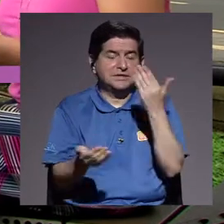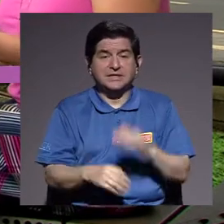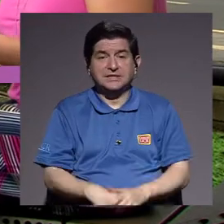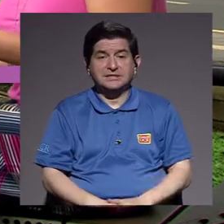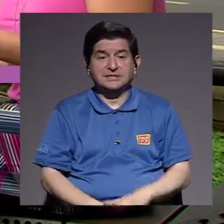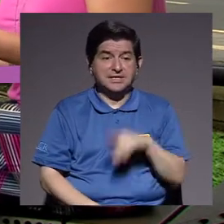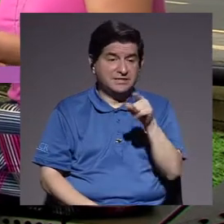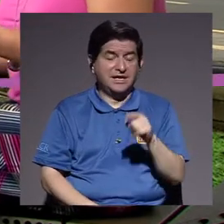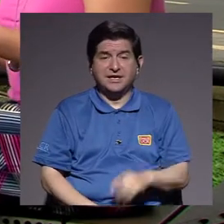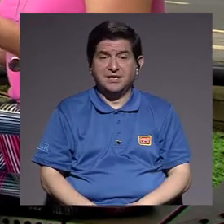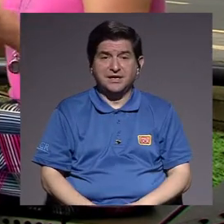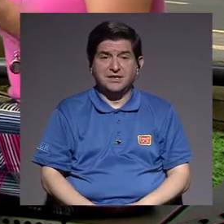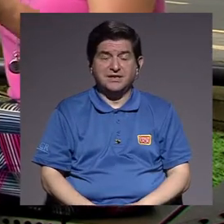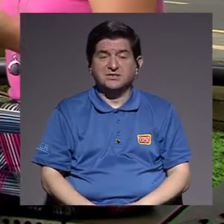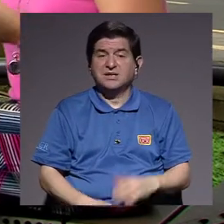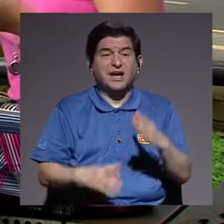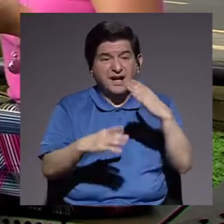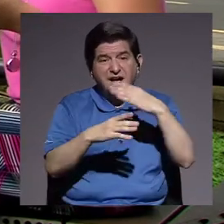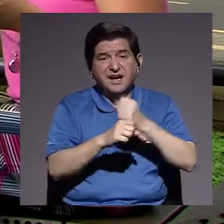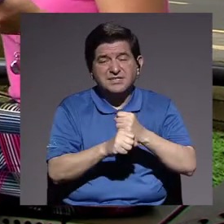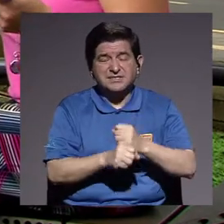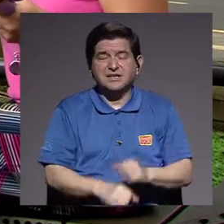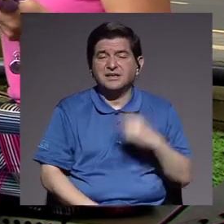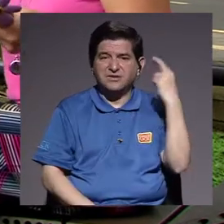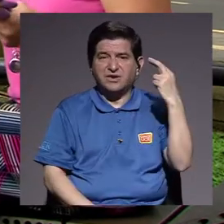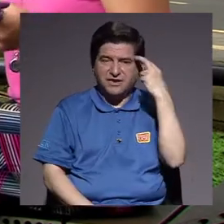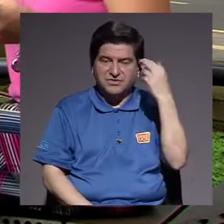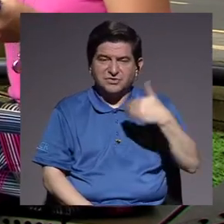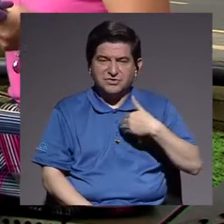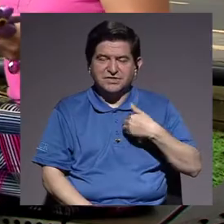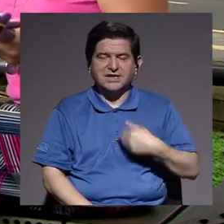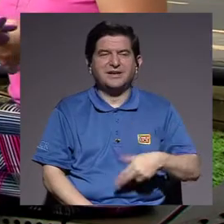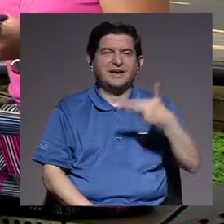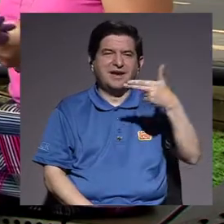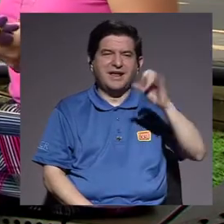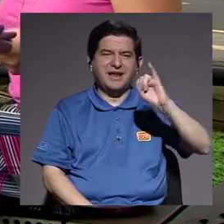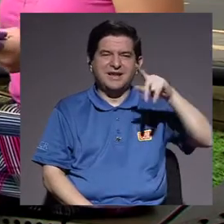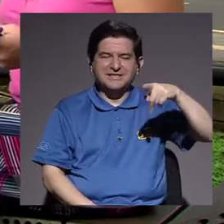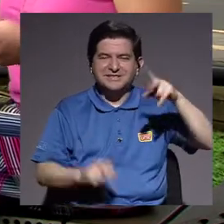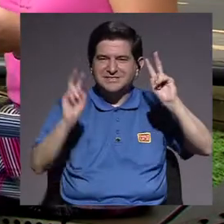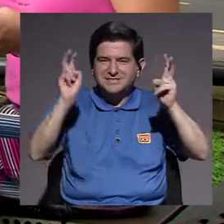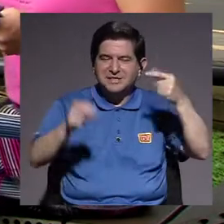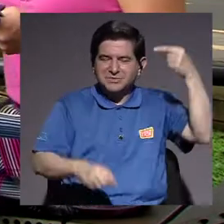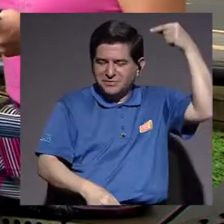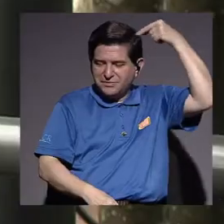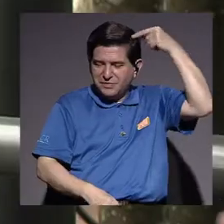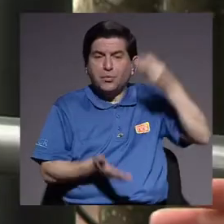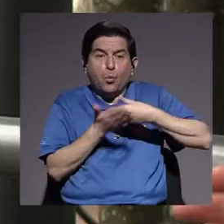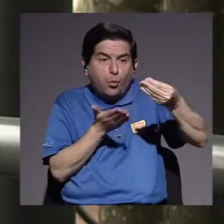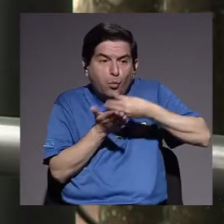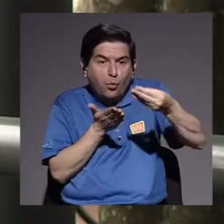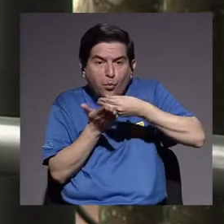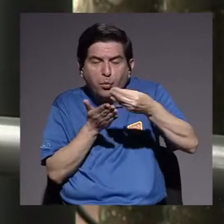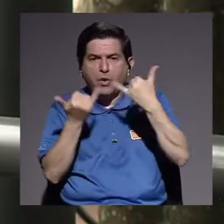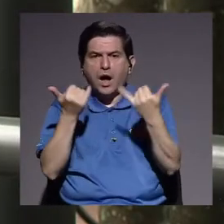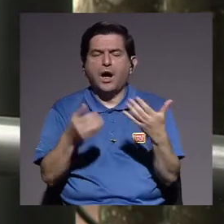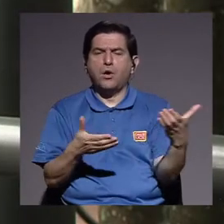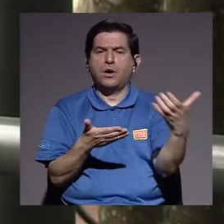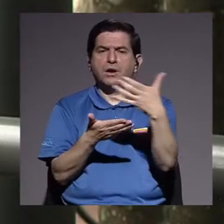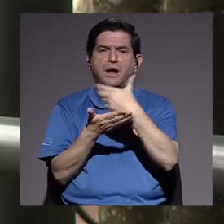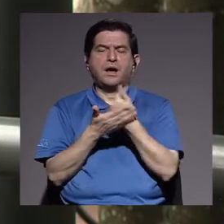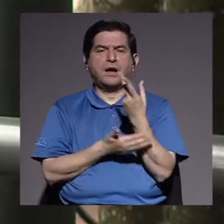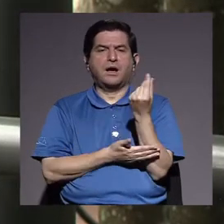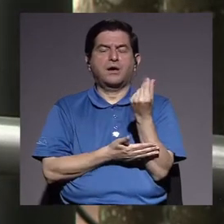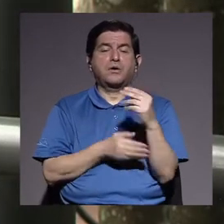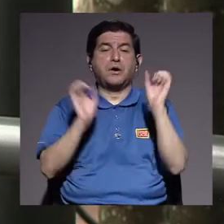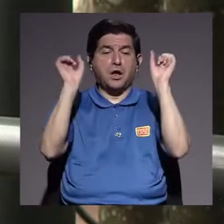costaba no hacerlo por la misma cuestión de que tenemos este chip ahí a veces de consumir mucho y la cosa, entonces tal vez han podido ahorrar un poquitito